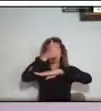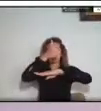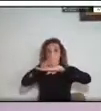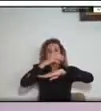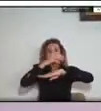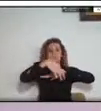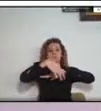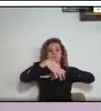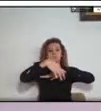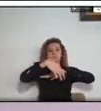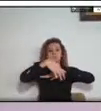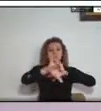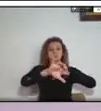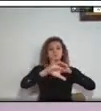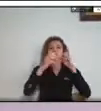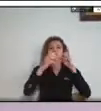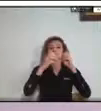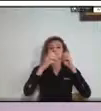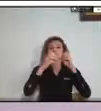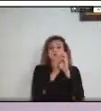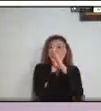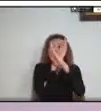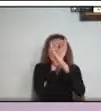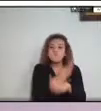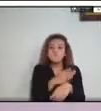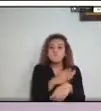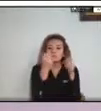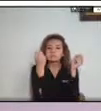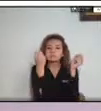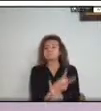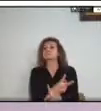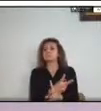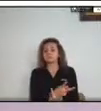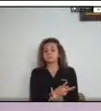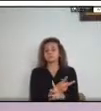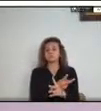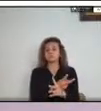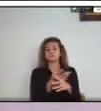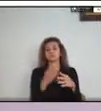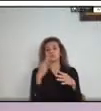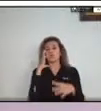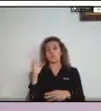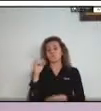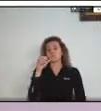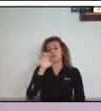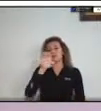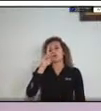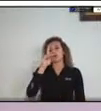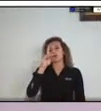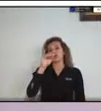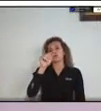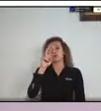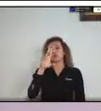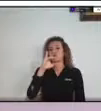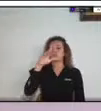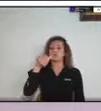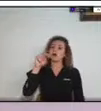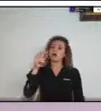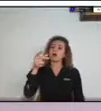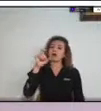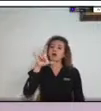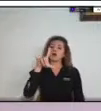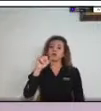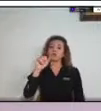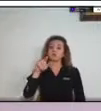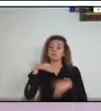Eduardo José González Angulo. Bienvenidos y bienvenidas a la tercera jornada de la quinta conferencia de gestión del riesgo